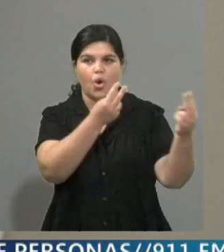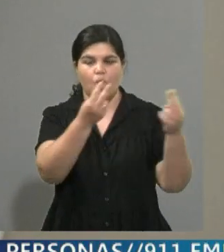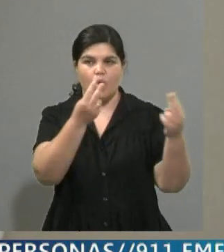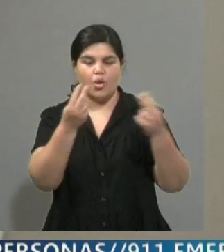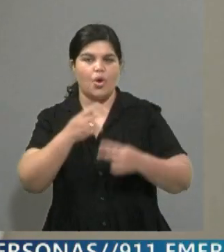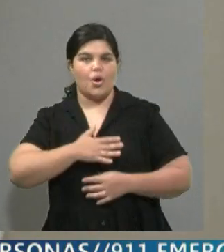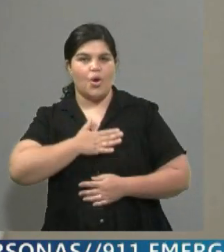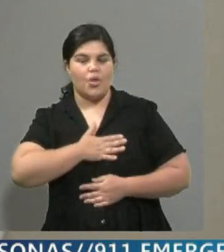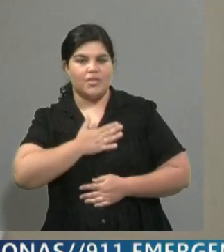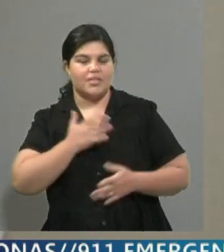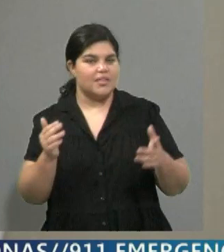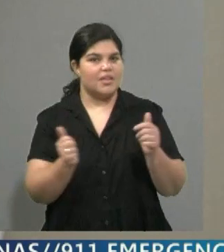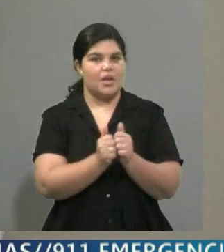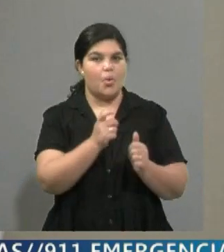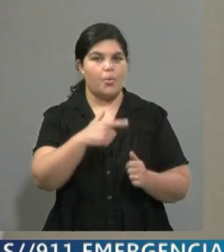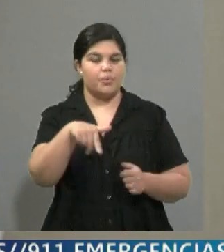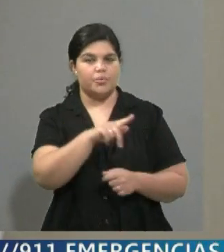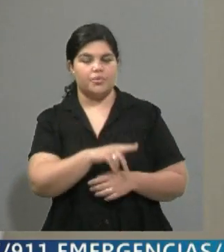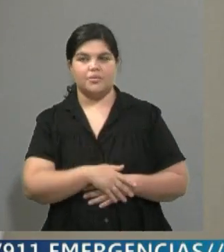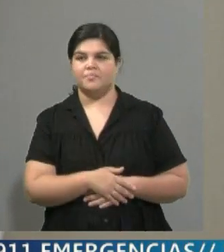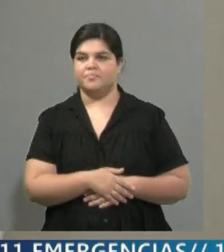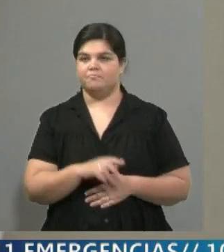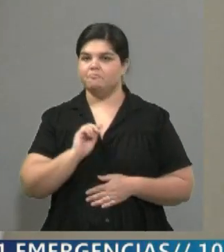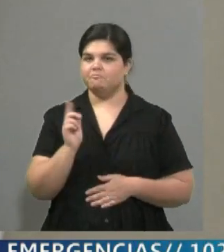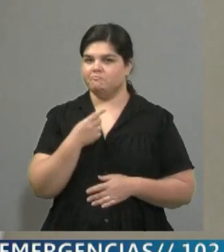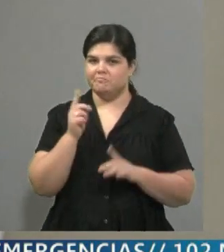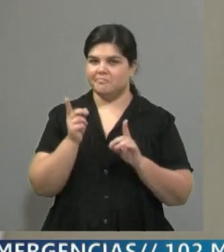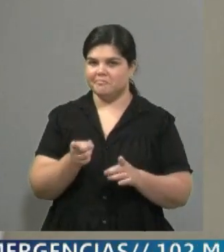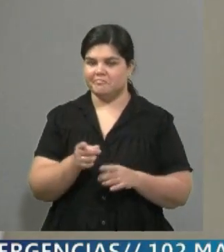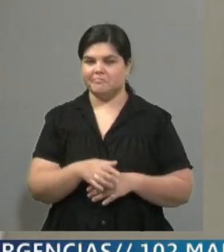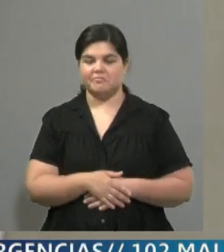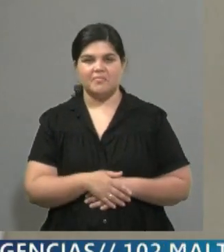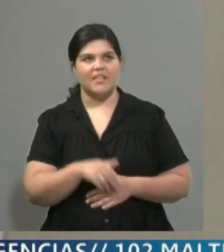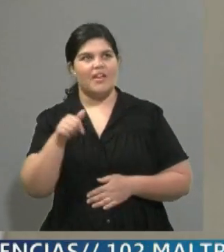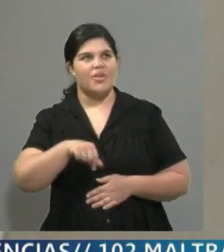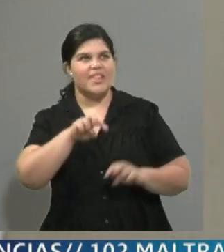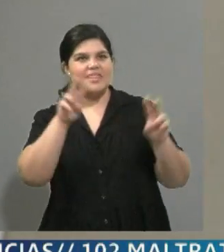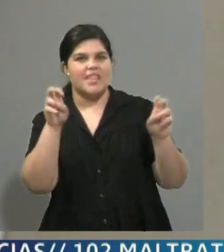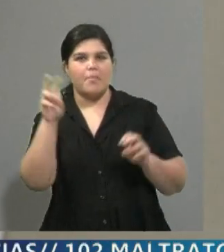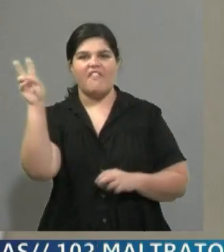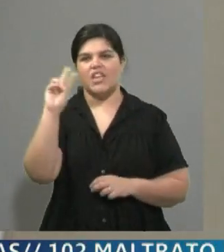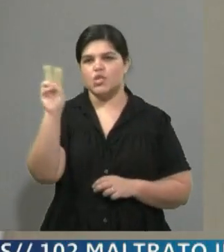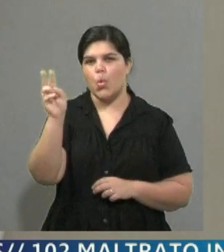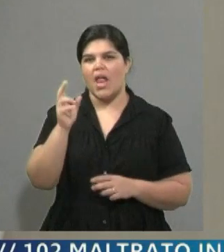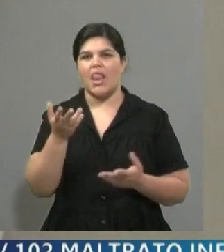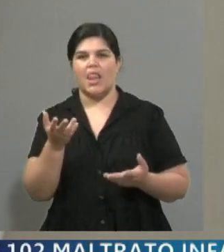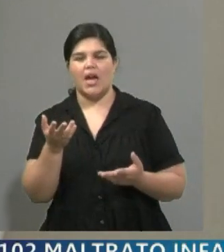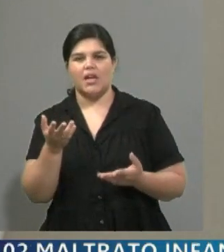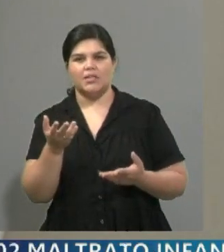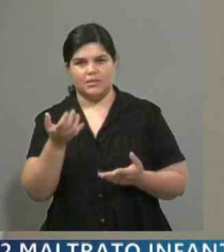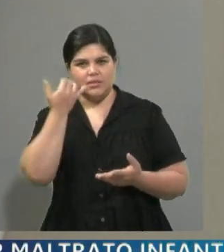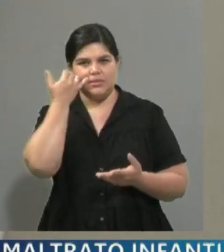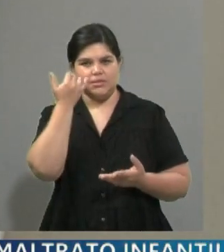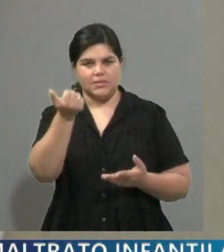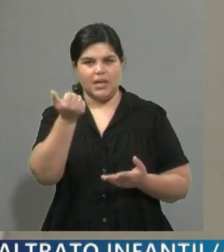por estar con nosotros. Un placer para nosotros también. Bueno, tenemos que empezar a hablar de Venezuela y de esto que ha pasado, hubo una extradición